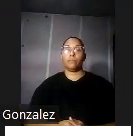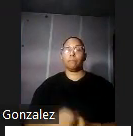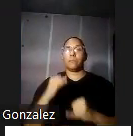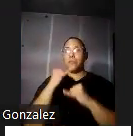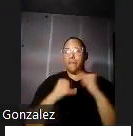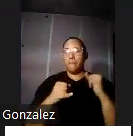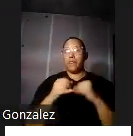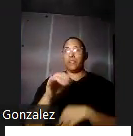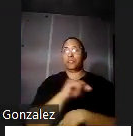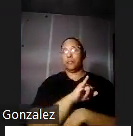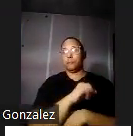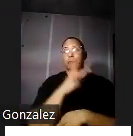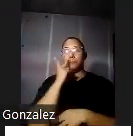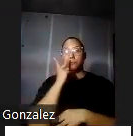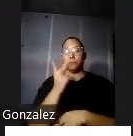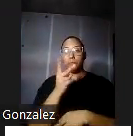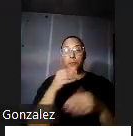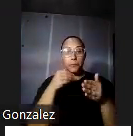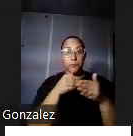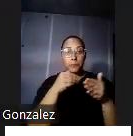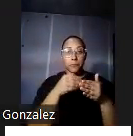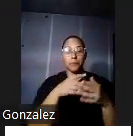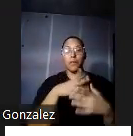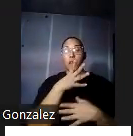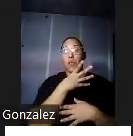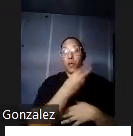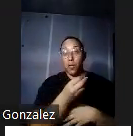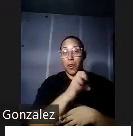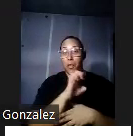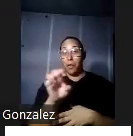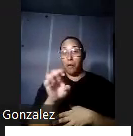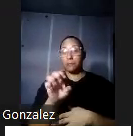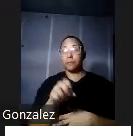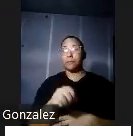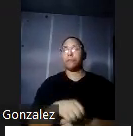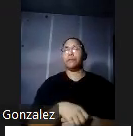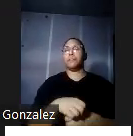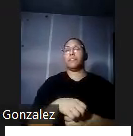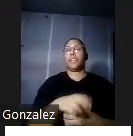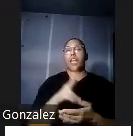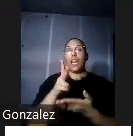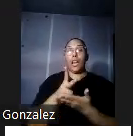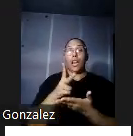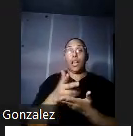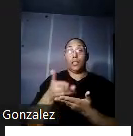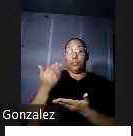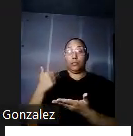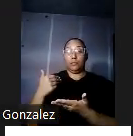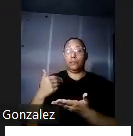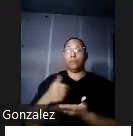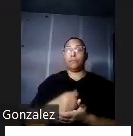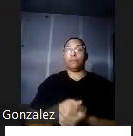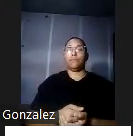izquierda aquí tenemos un acertamiento que es la salida de emergencia o que daría lo que es el parking y aquí tenemos una de las lámparas